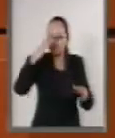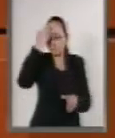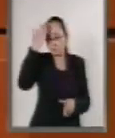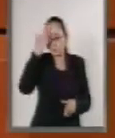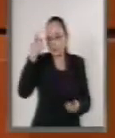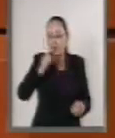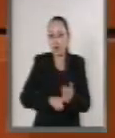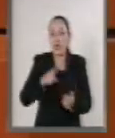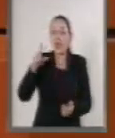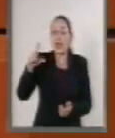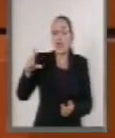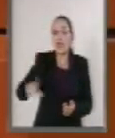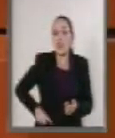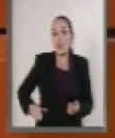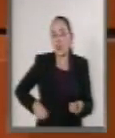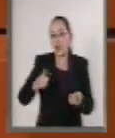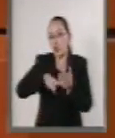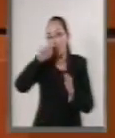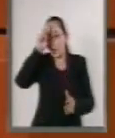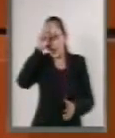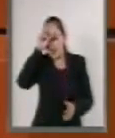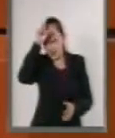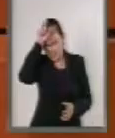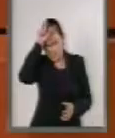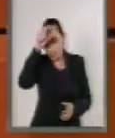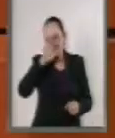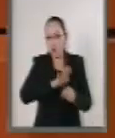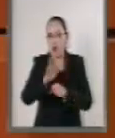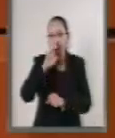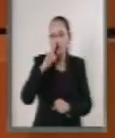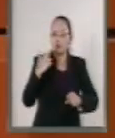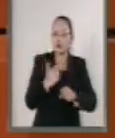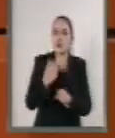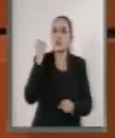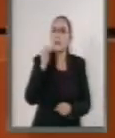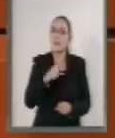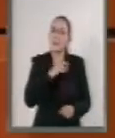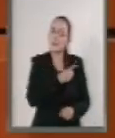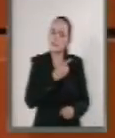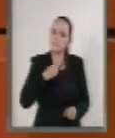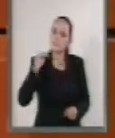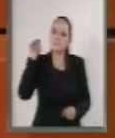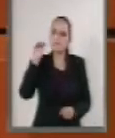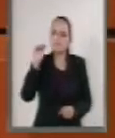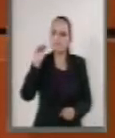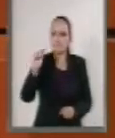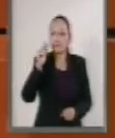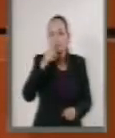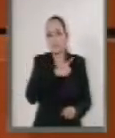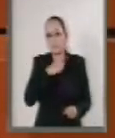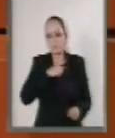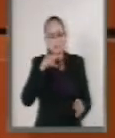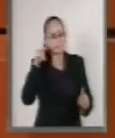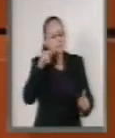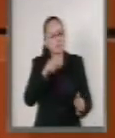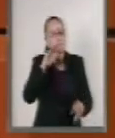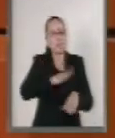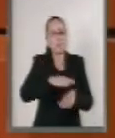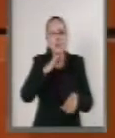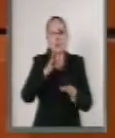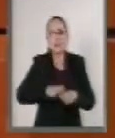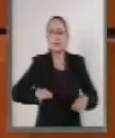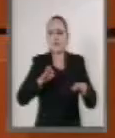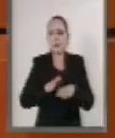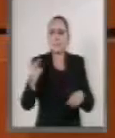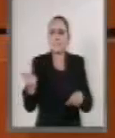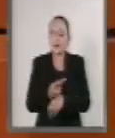el gobierno egipcio la responsabilidad y solicitar y dar puntual seguimiento a la reparación